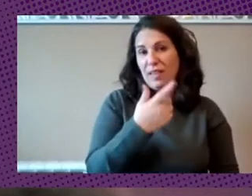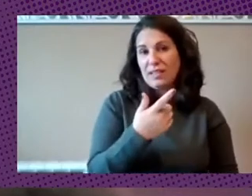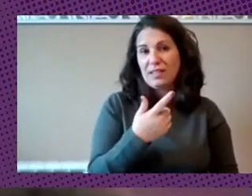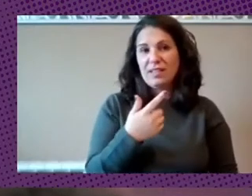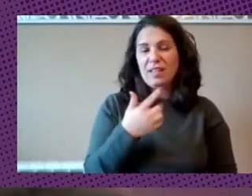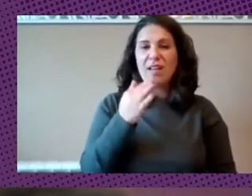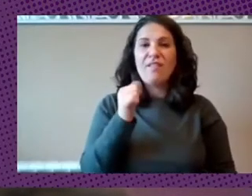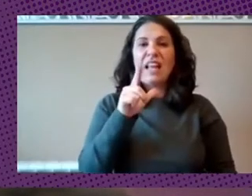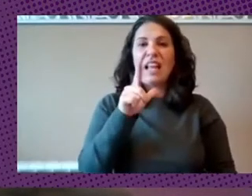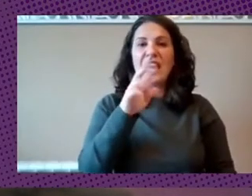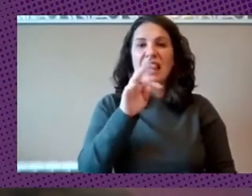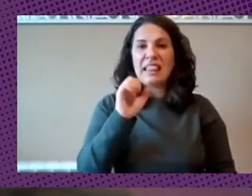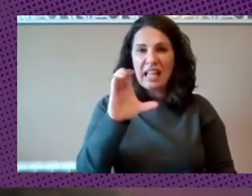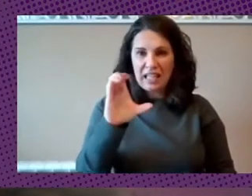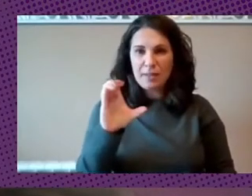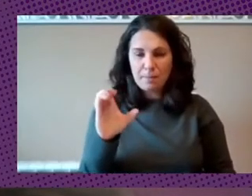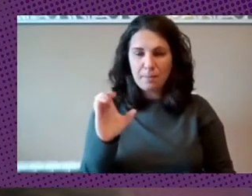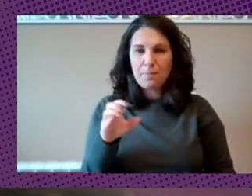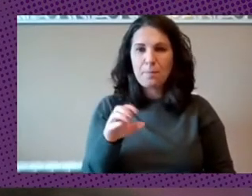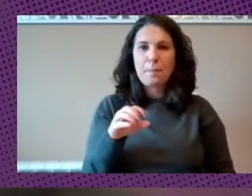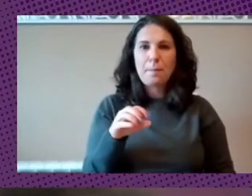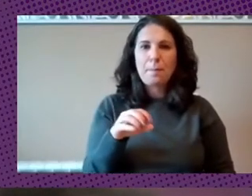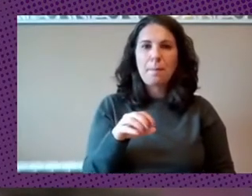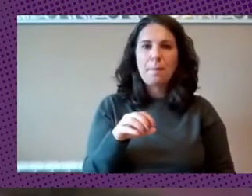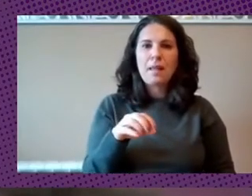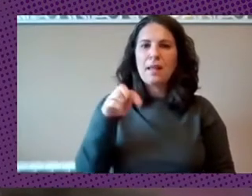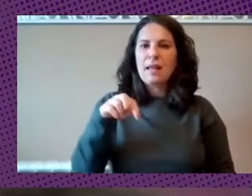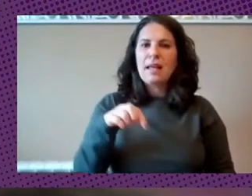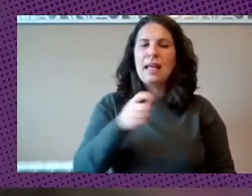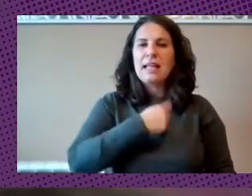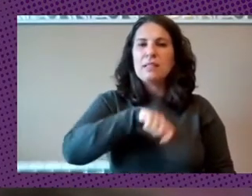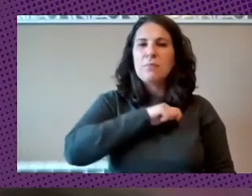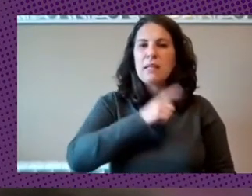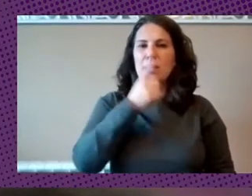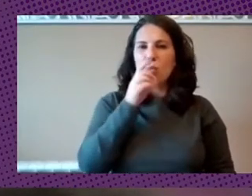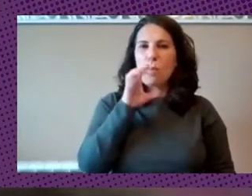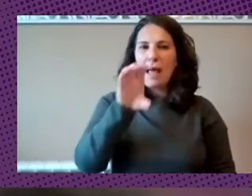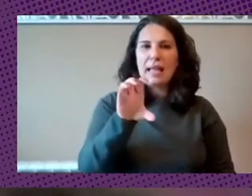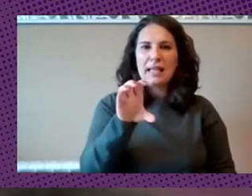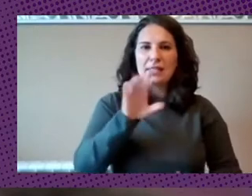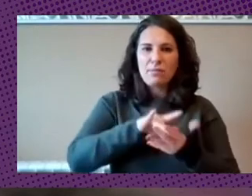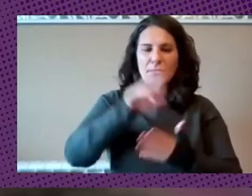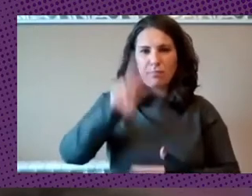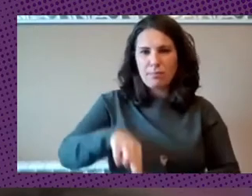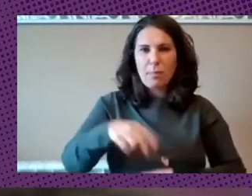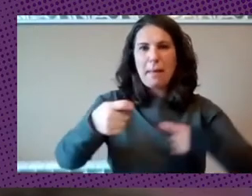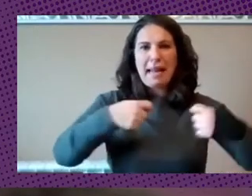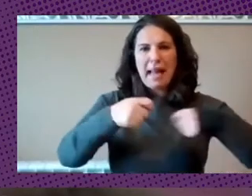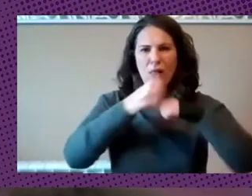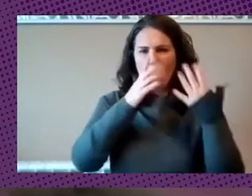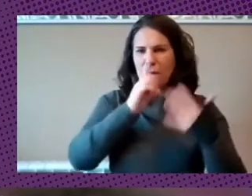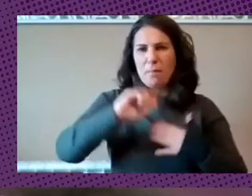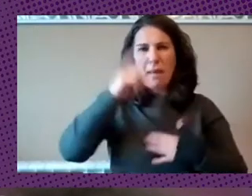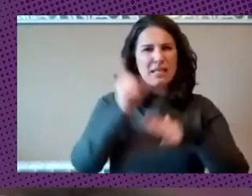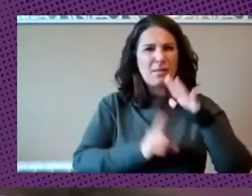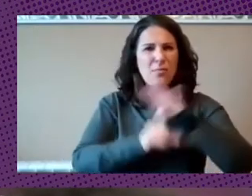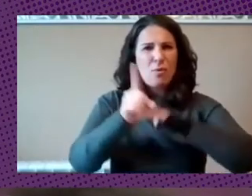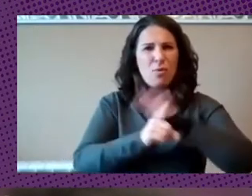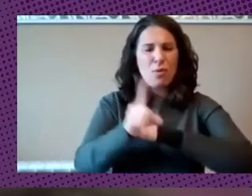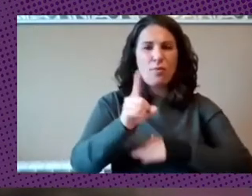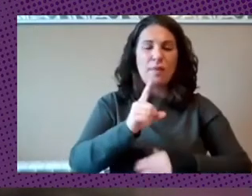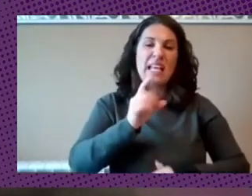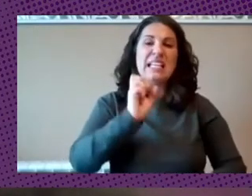FinTech ¿de qué manera España es uno de los países donde este mercado más está creciendo el mercado de las FinTech